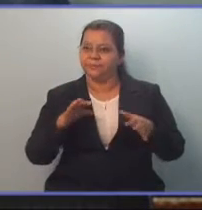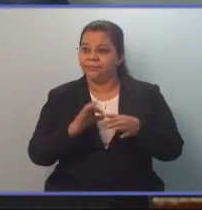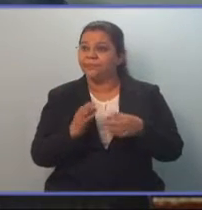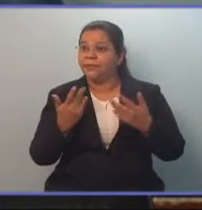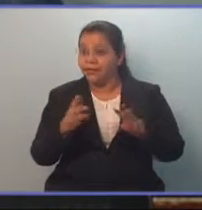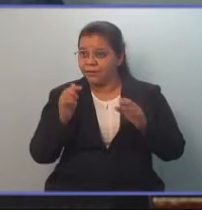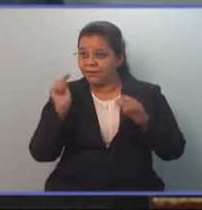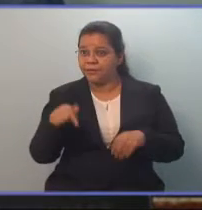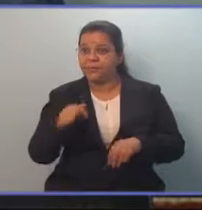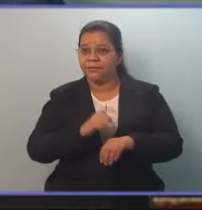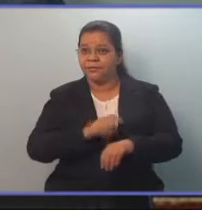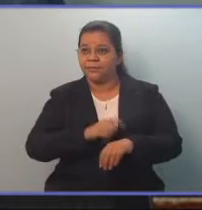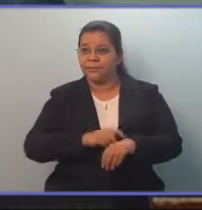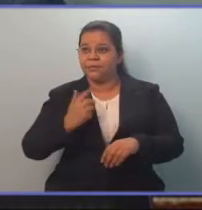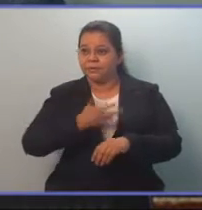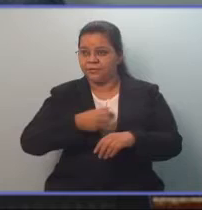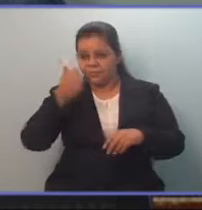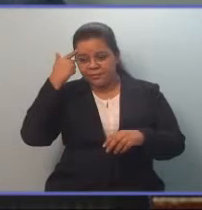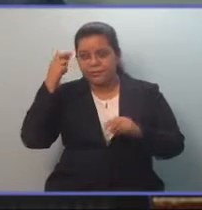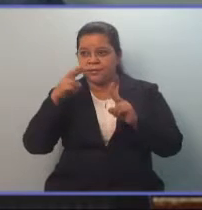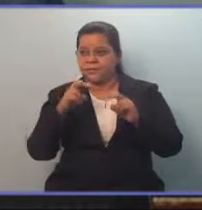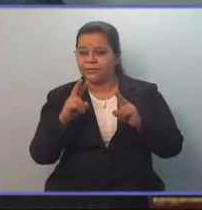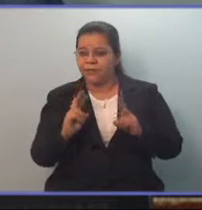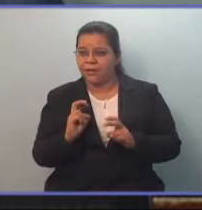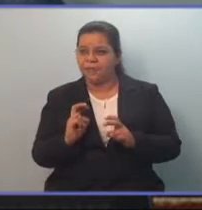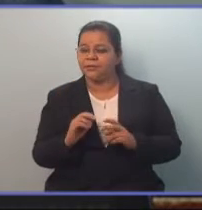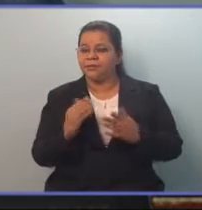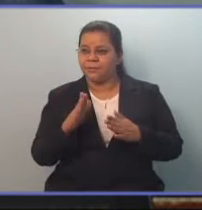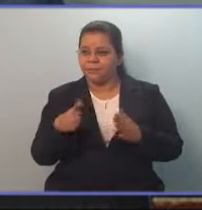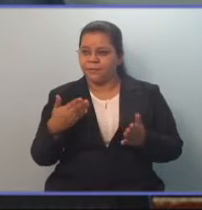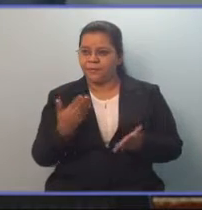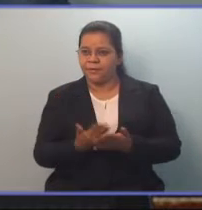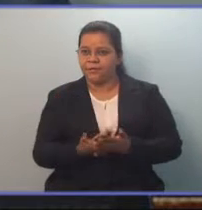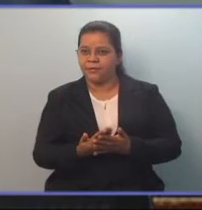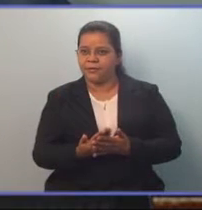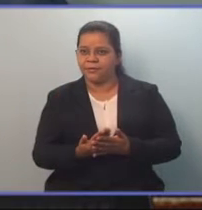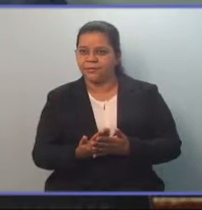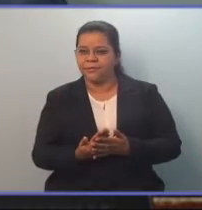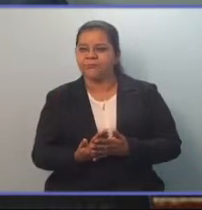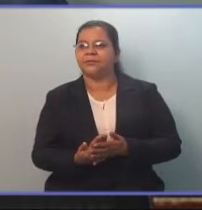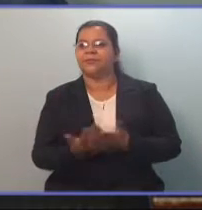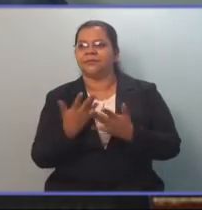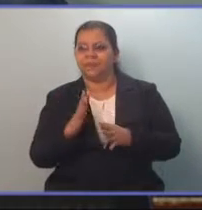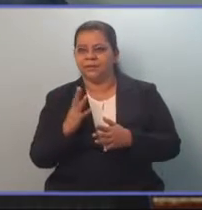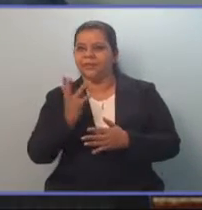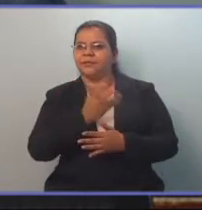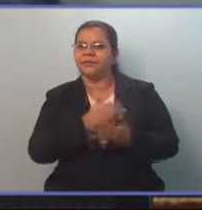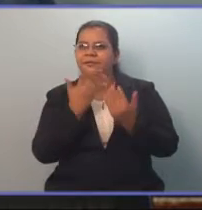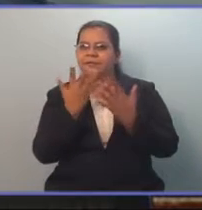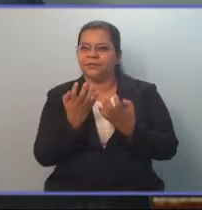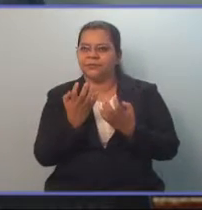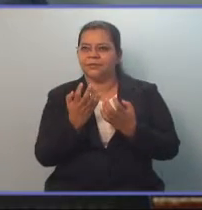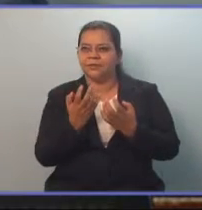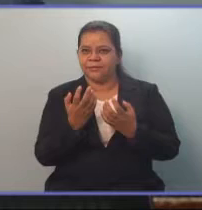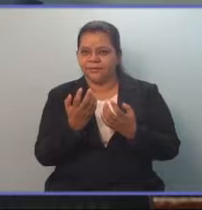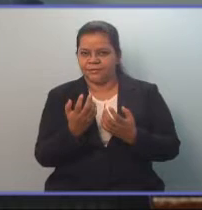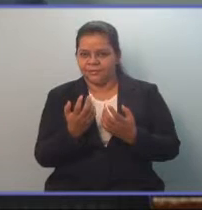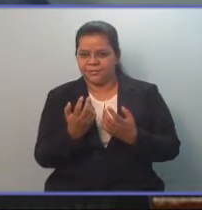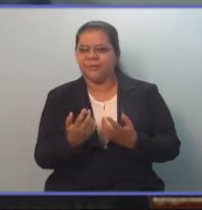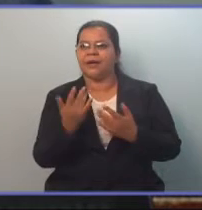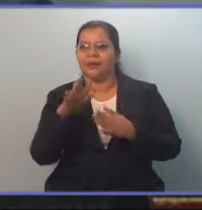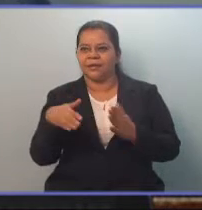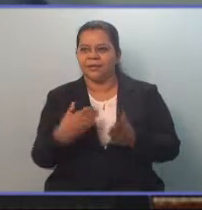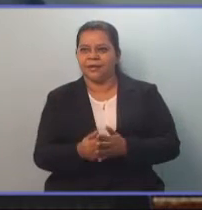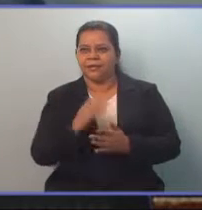que se ha hecho un análisis con responsabilidad sobre este tema. Quisiéramos nosotros que de verdad el Estado